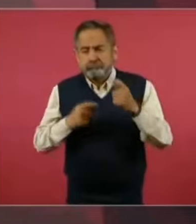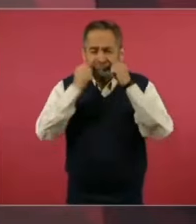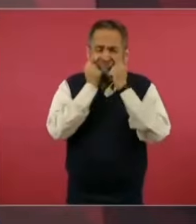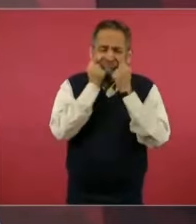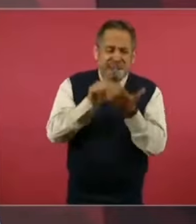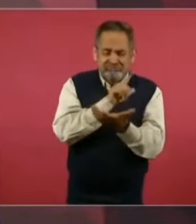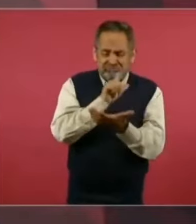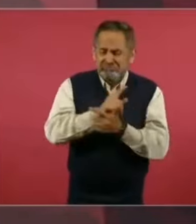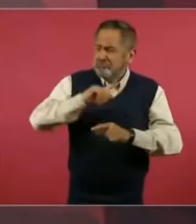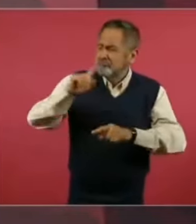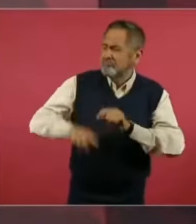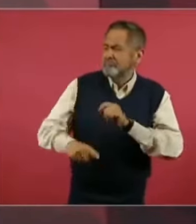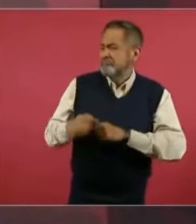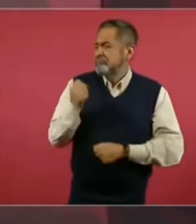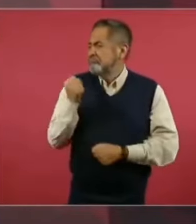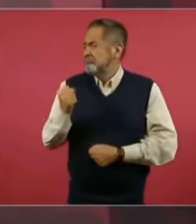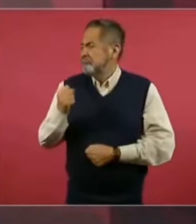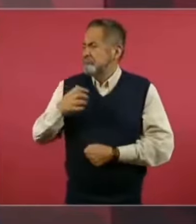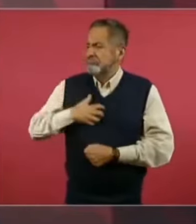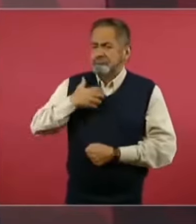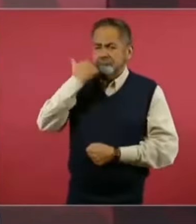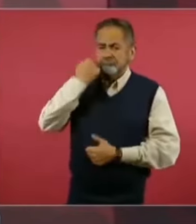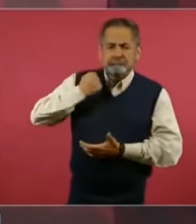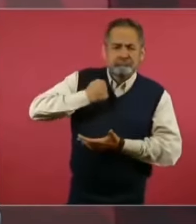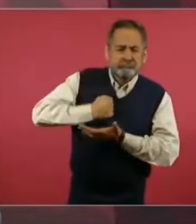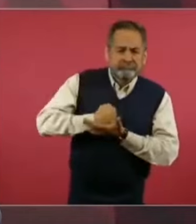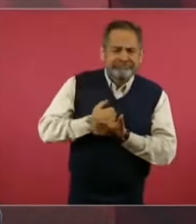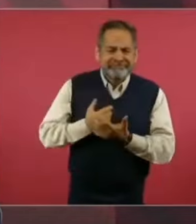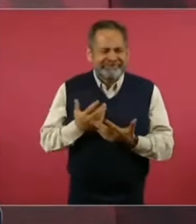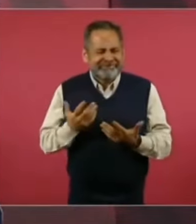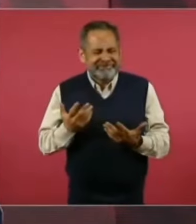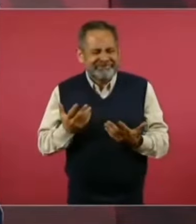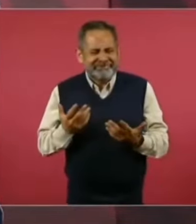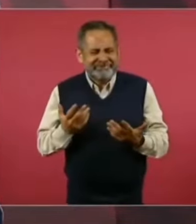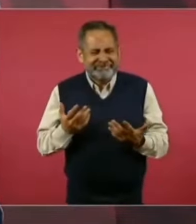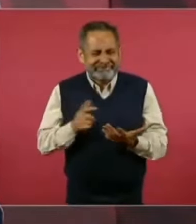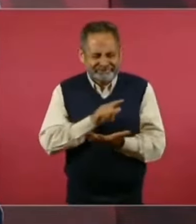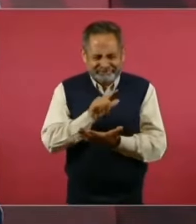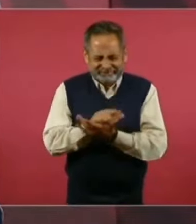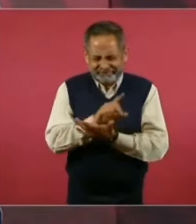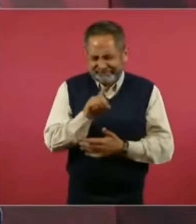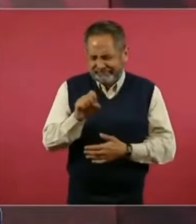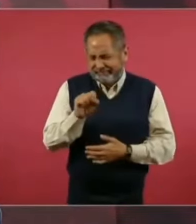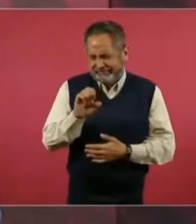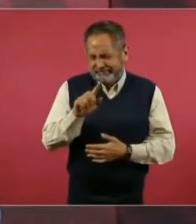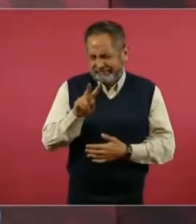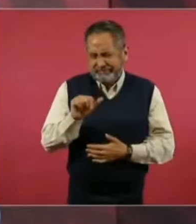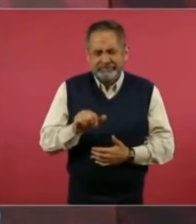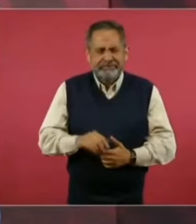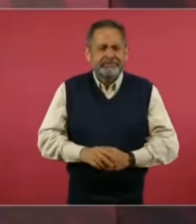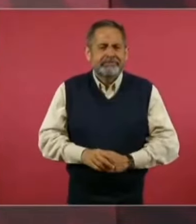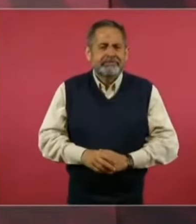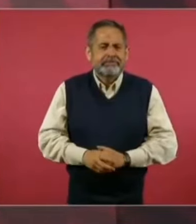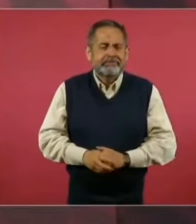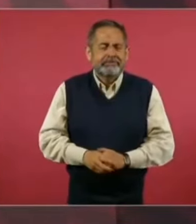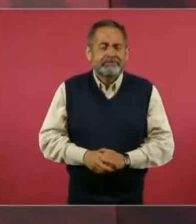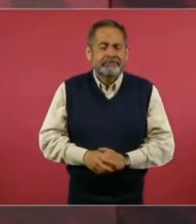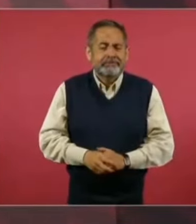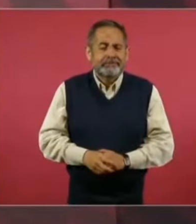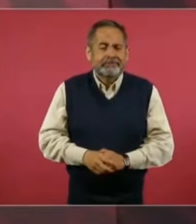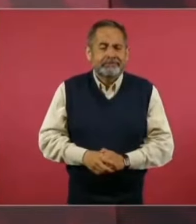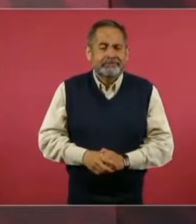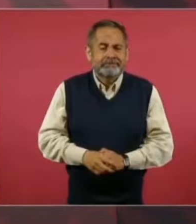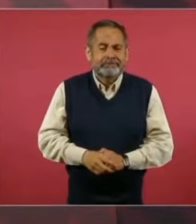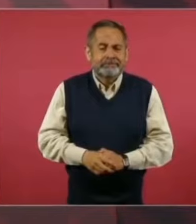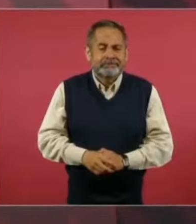terminar de